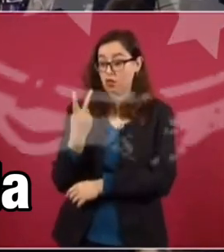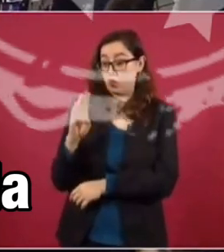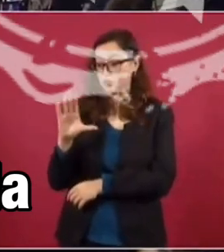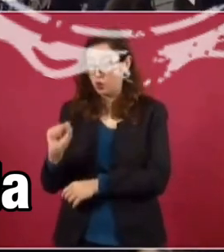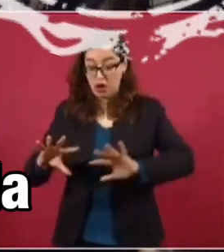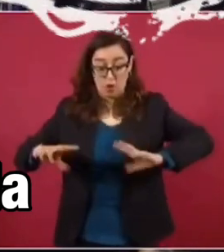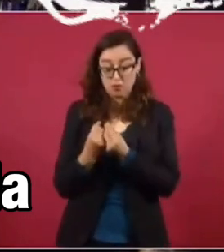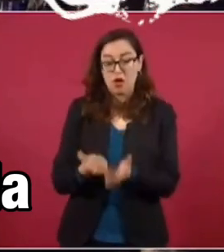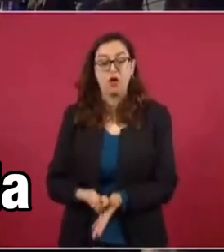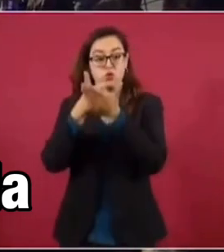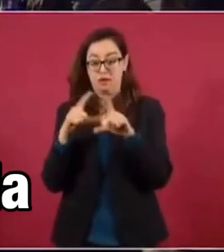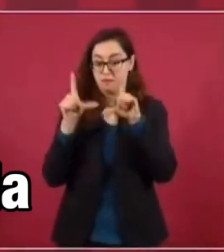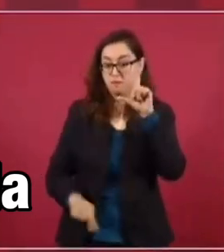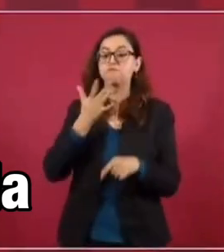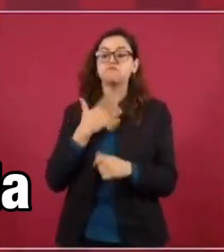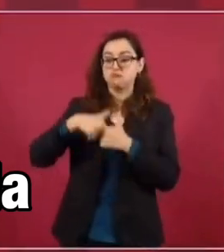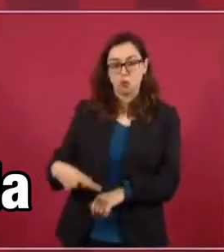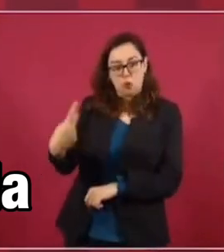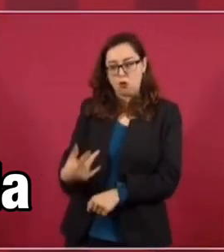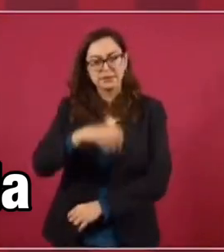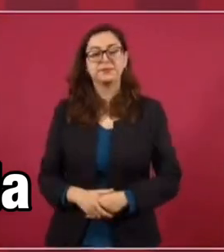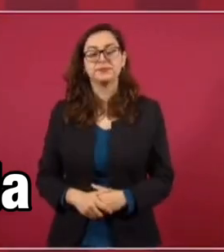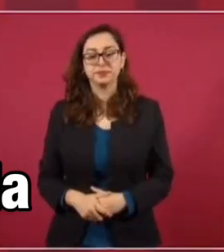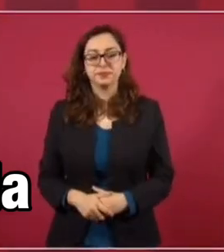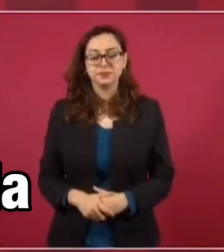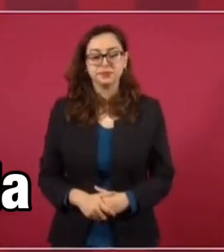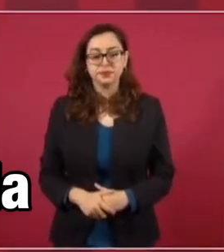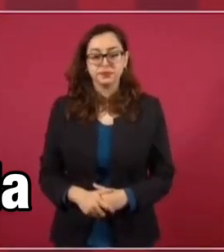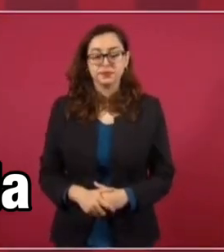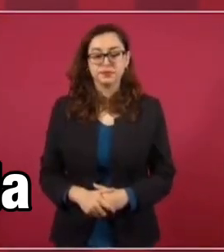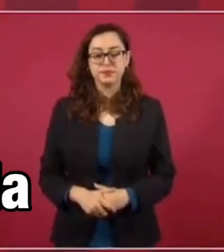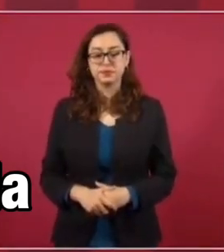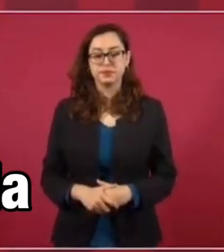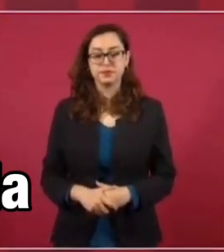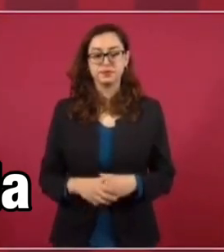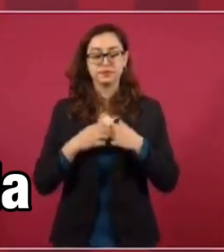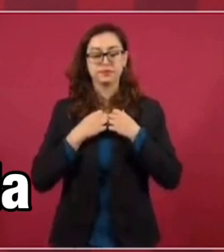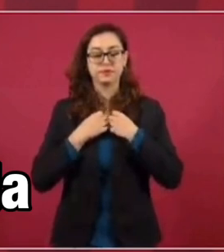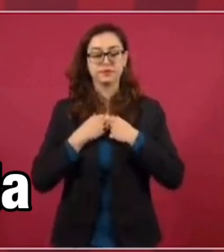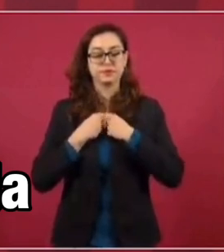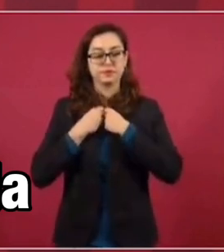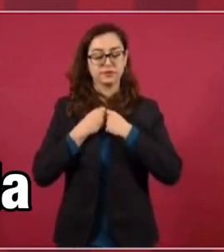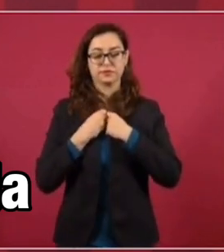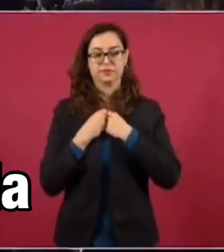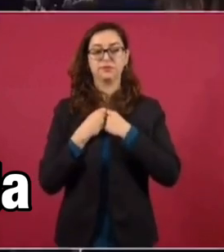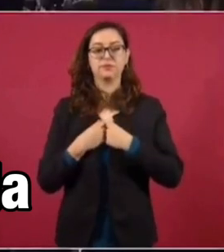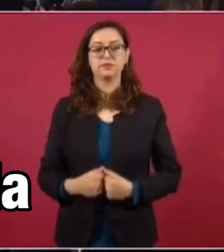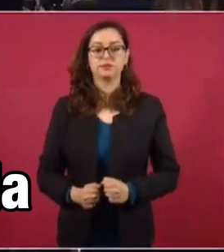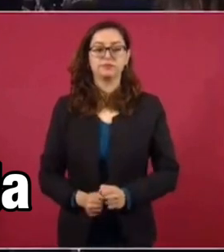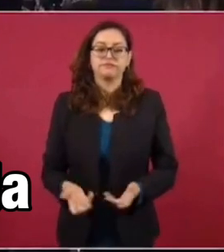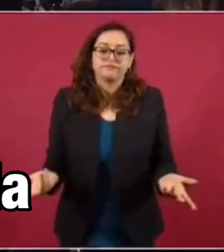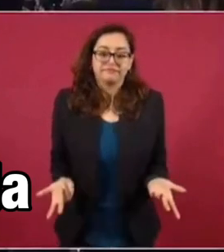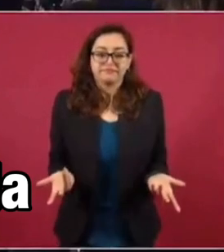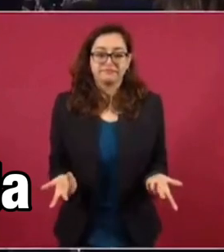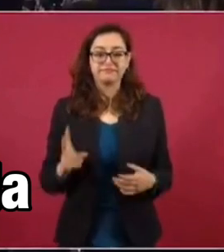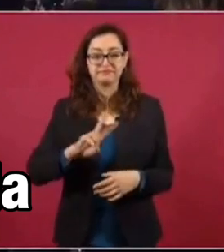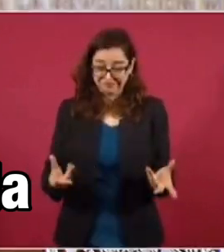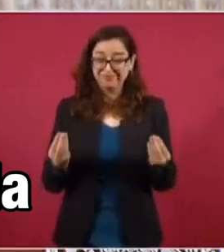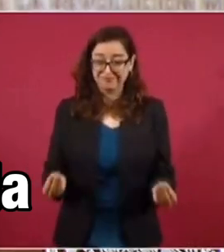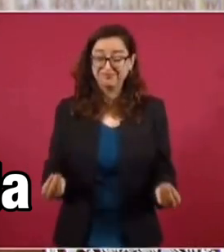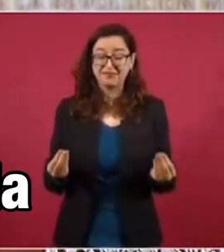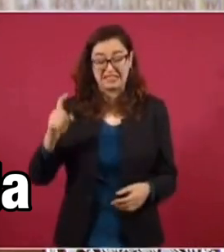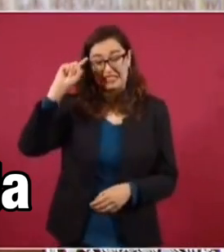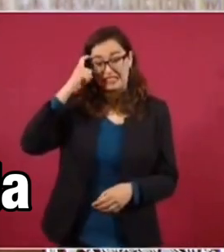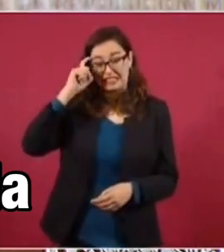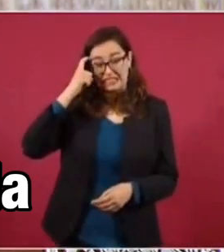Pues es que la verdad que los mandamases de antes están muy molestos y sobre todo sus achichincles.